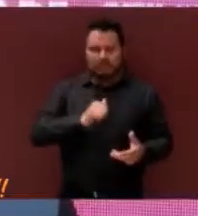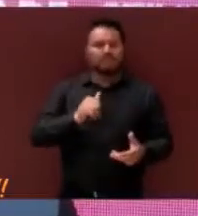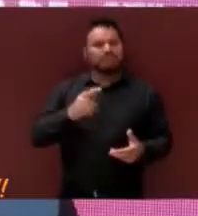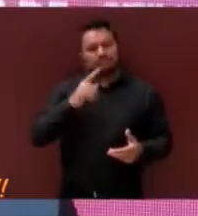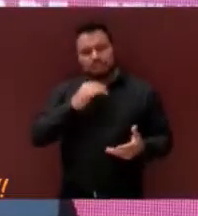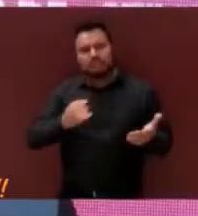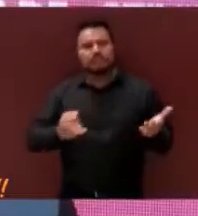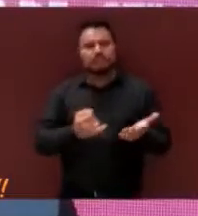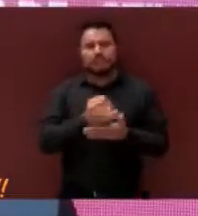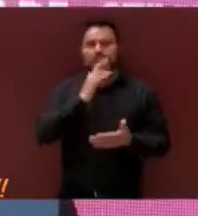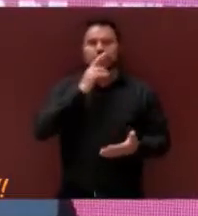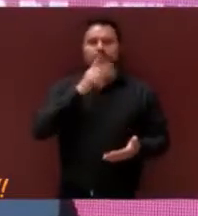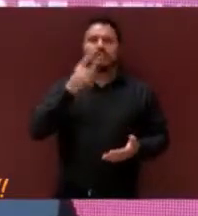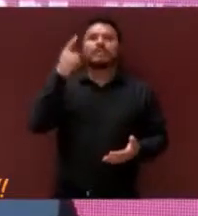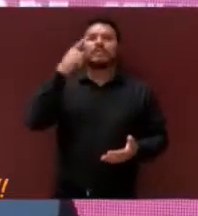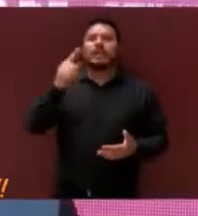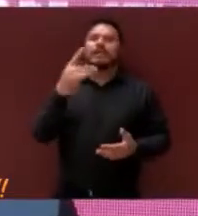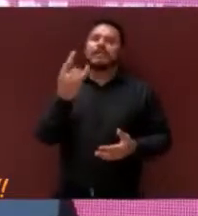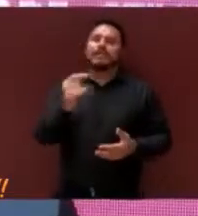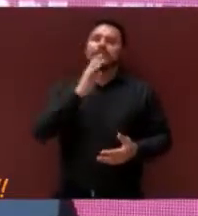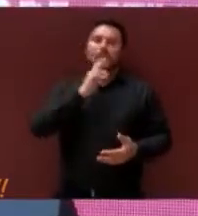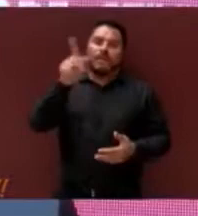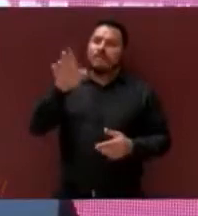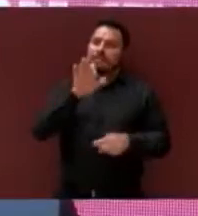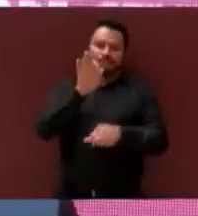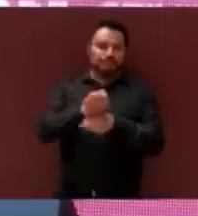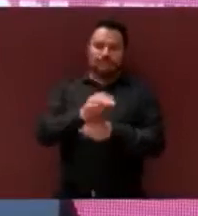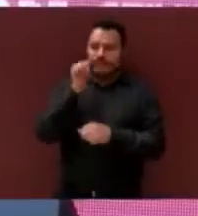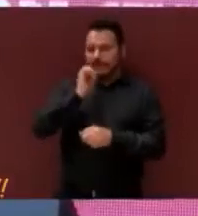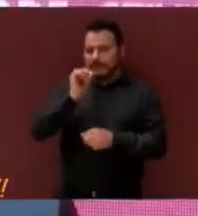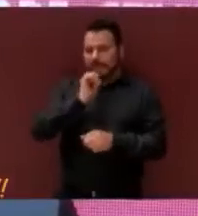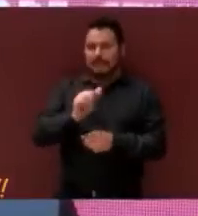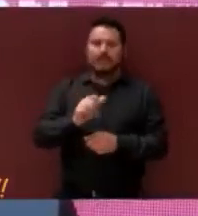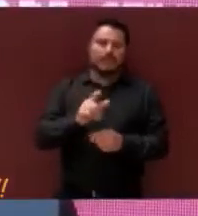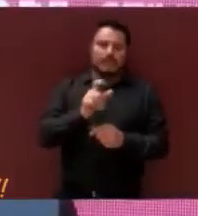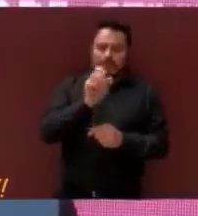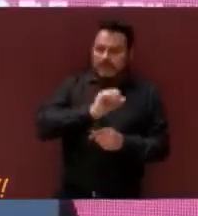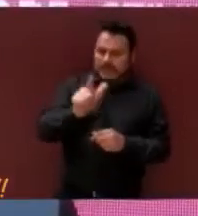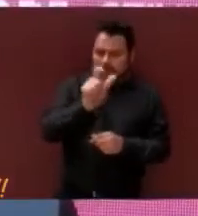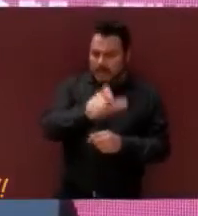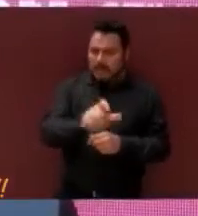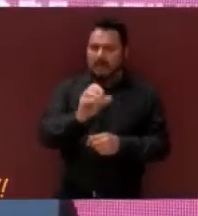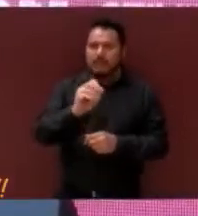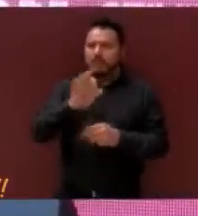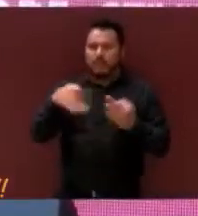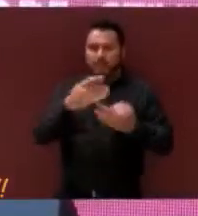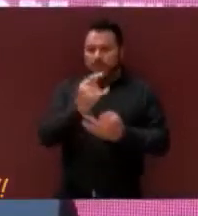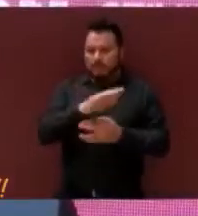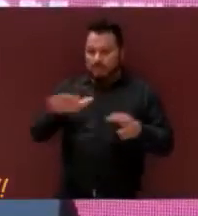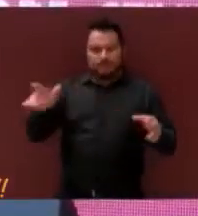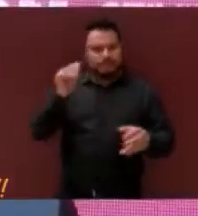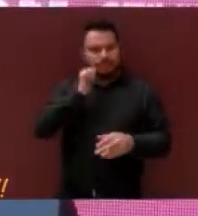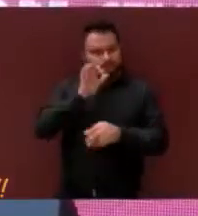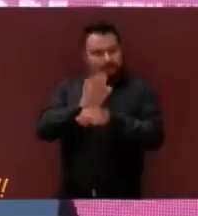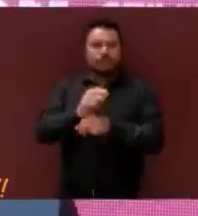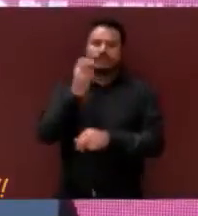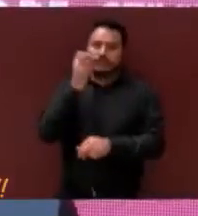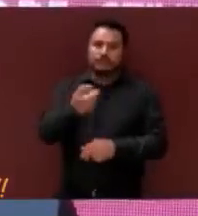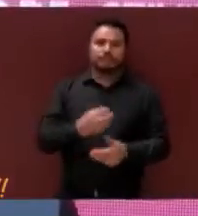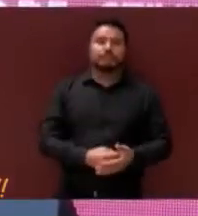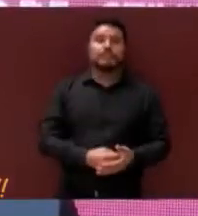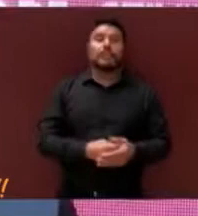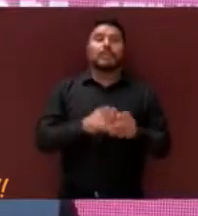decisiones siempre en favor del bienestar particular y general de todos los tijuanenses. Es importante también